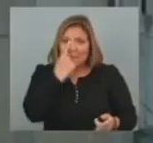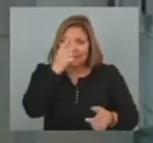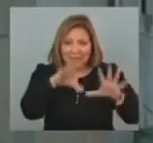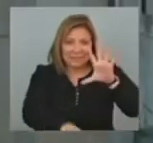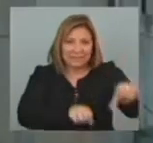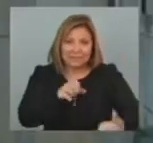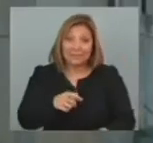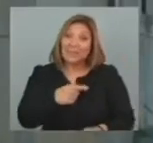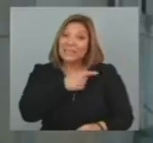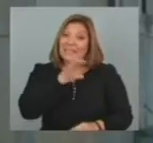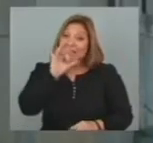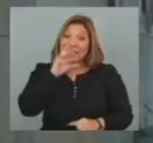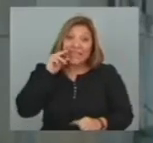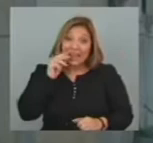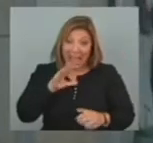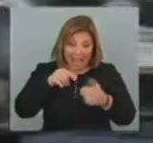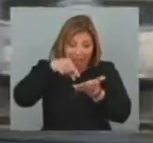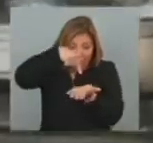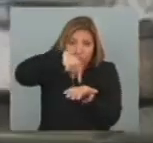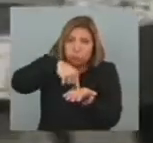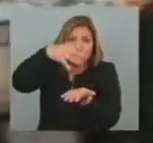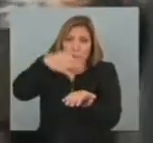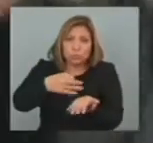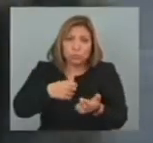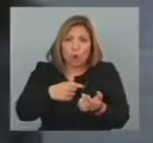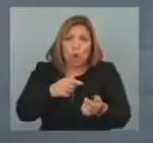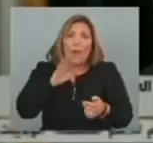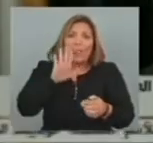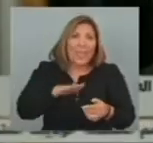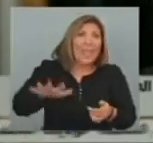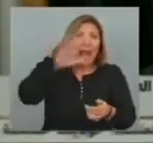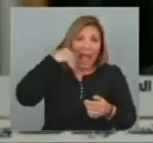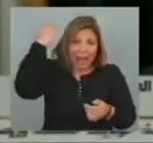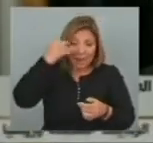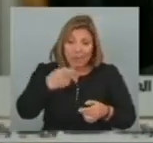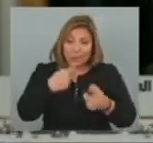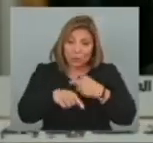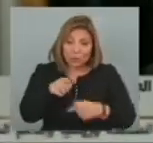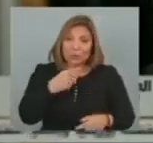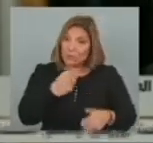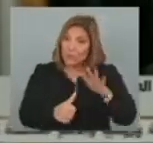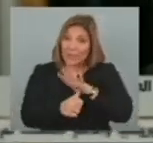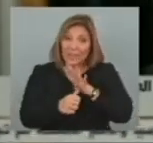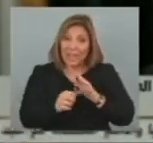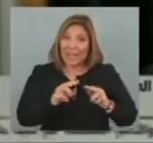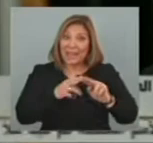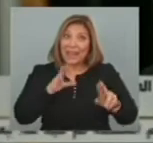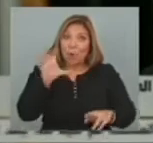corazón del mundo árabe Y que de concretarse el ataque El presidente Bayar al-Assad Se posicionaría como un líder regional